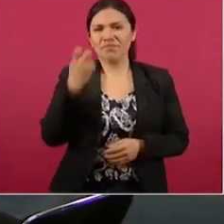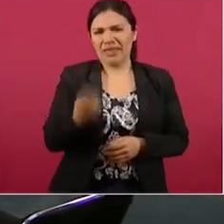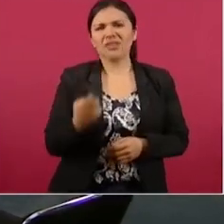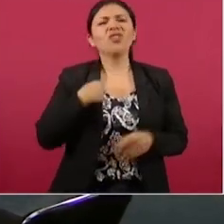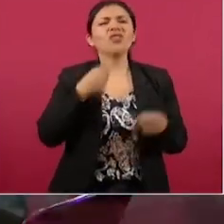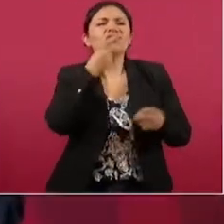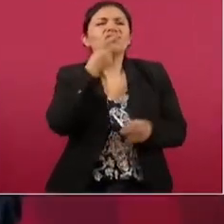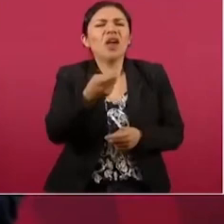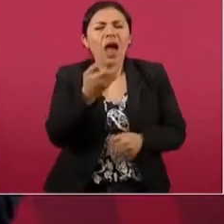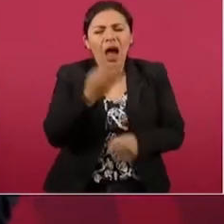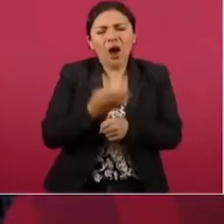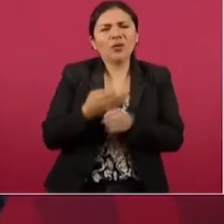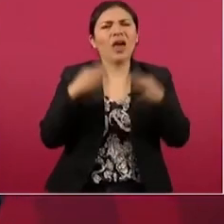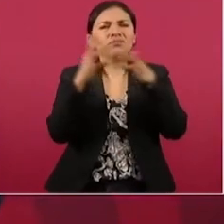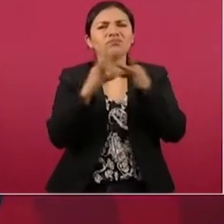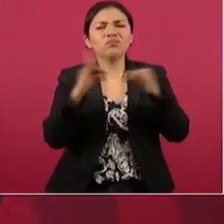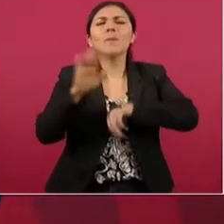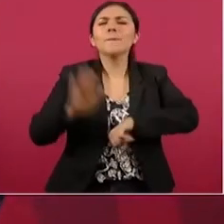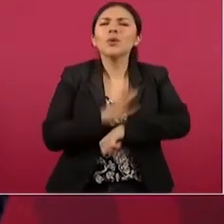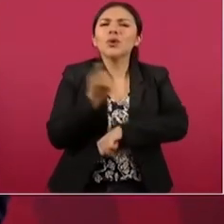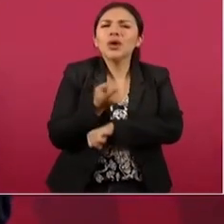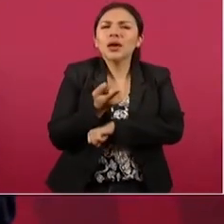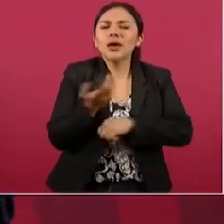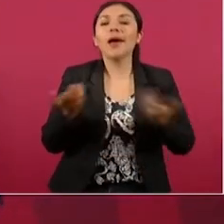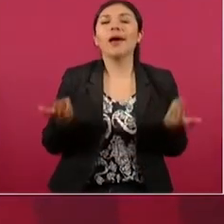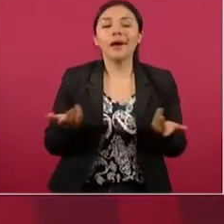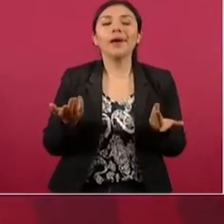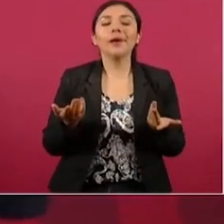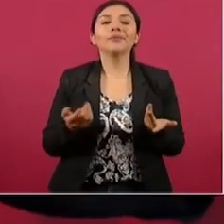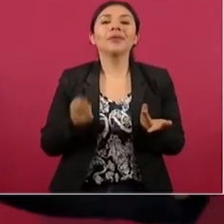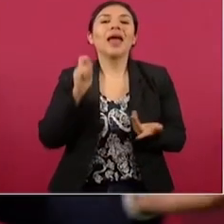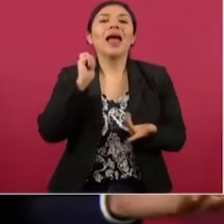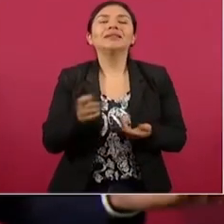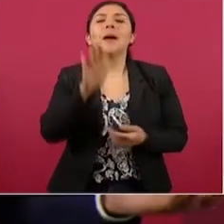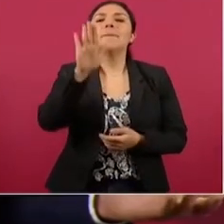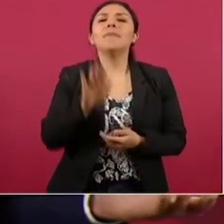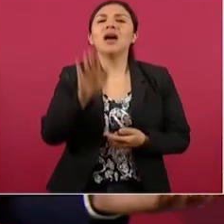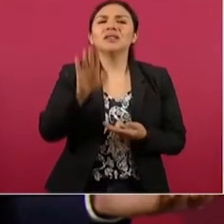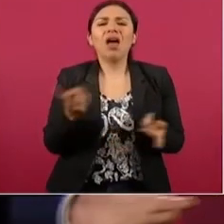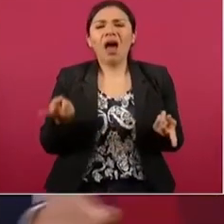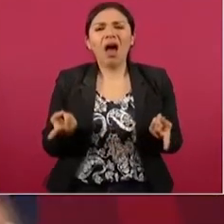esto? Porque es como el mundo al revés.